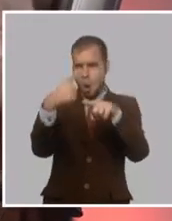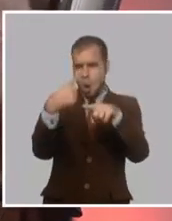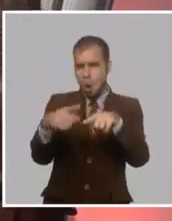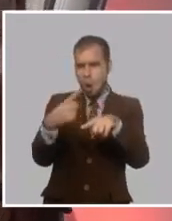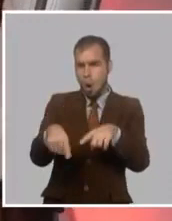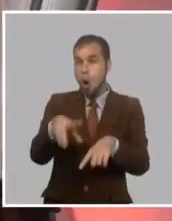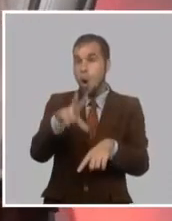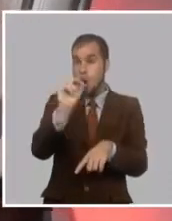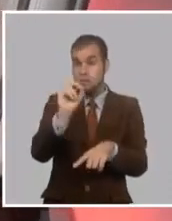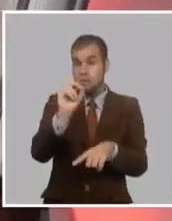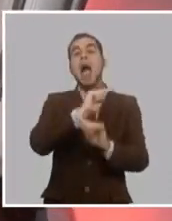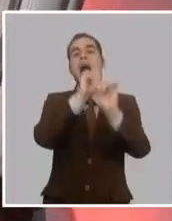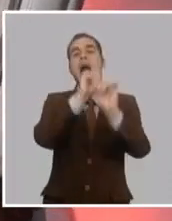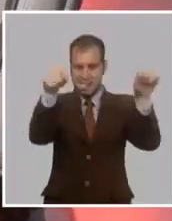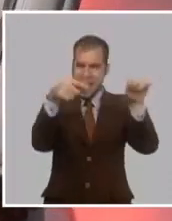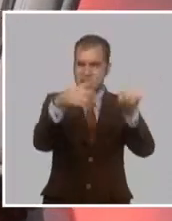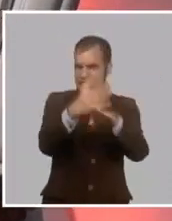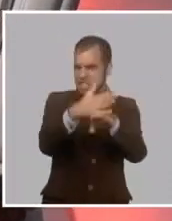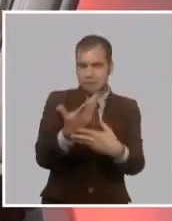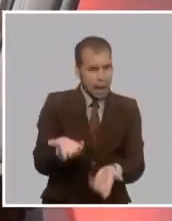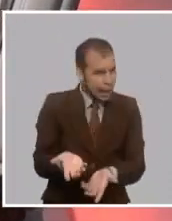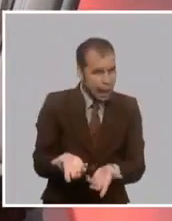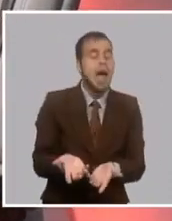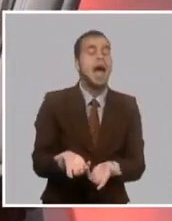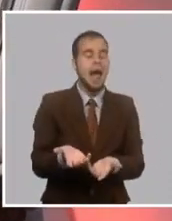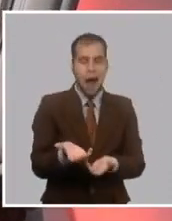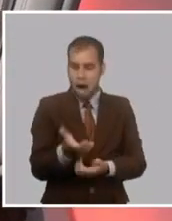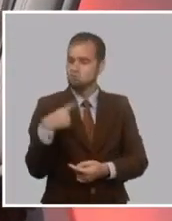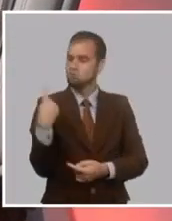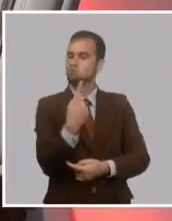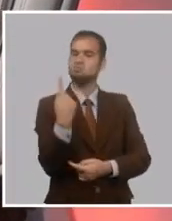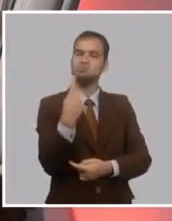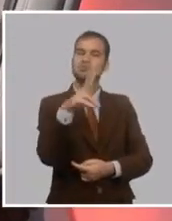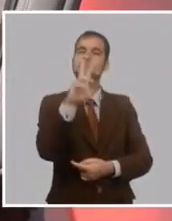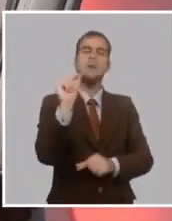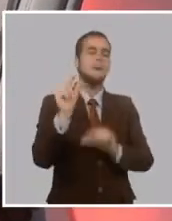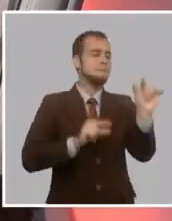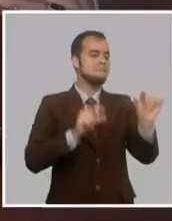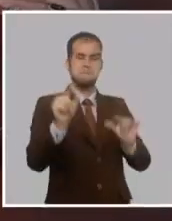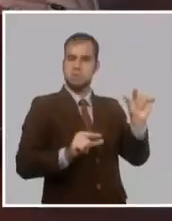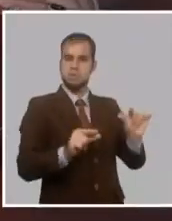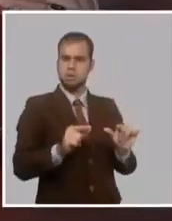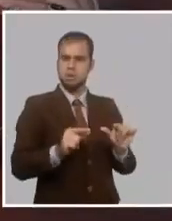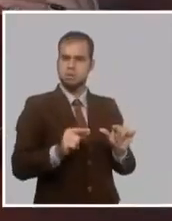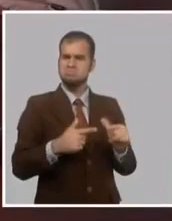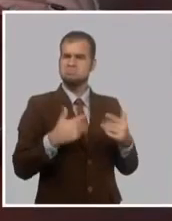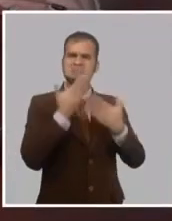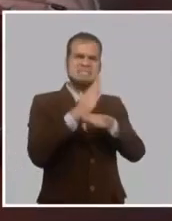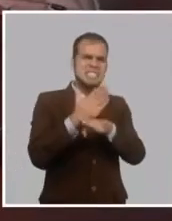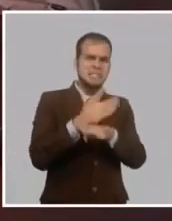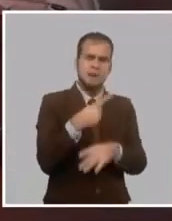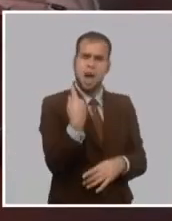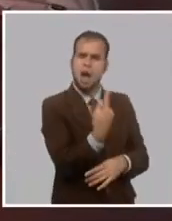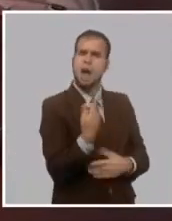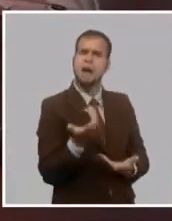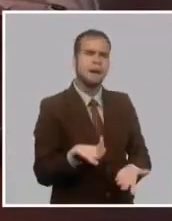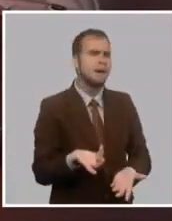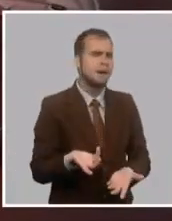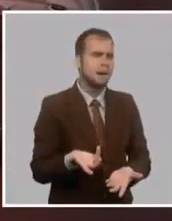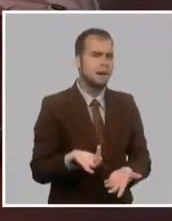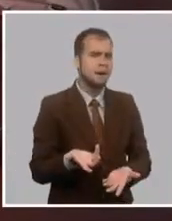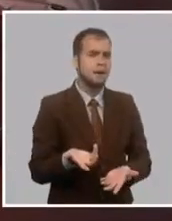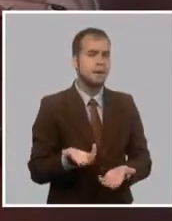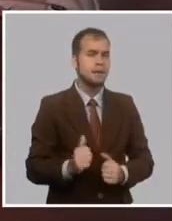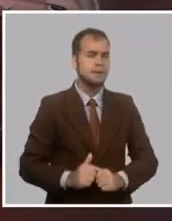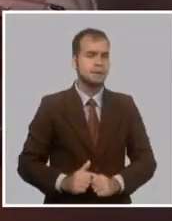nuevos. Dice, esos somos nosotros, pinos nuevos. ¿Quiénes son nosotros? José Francisco Lamadrid, que